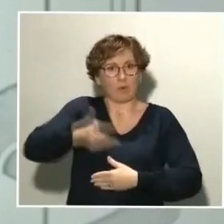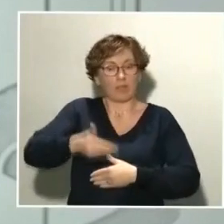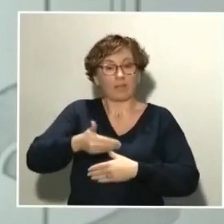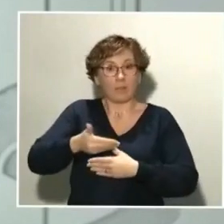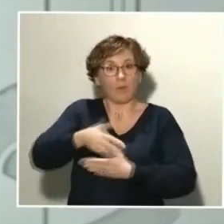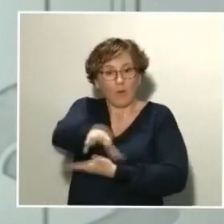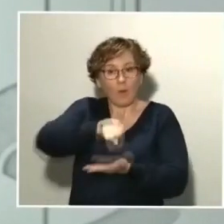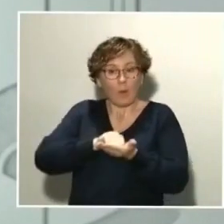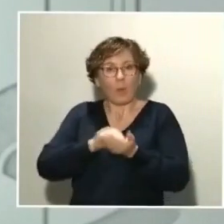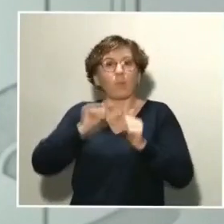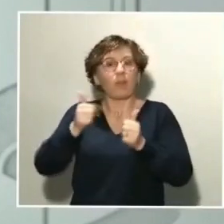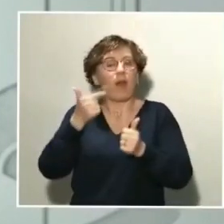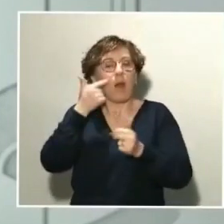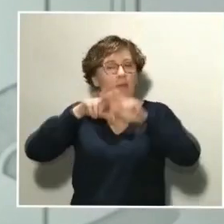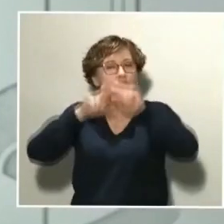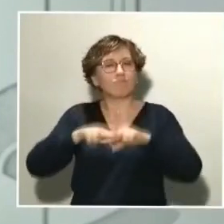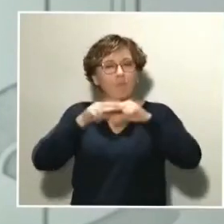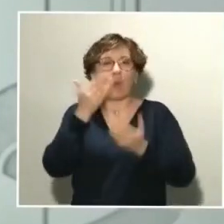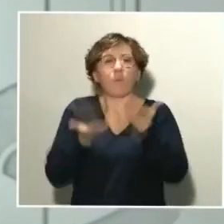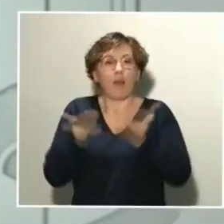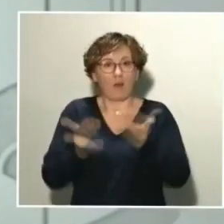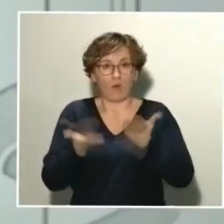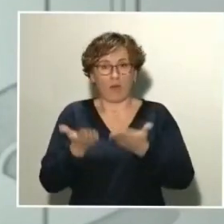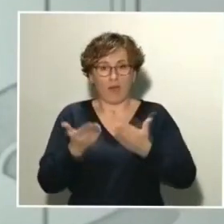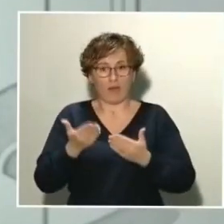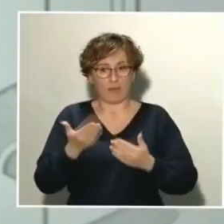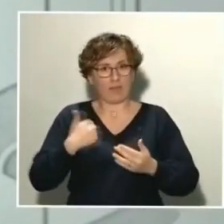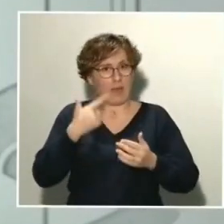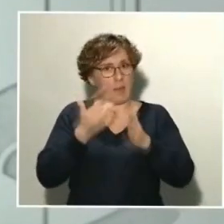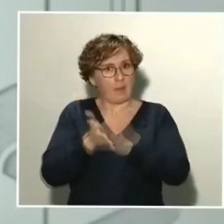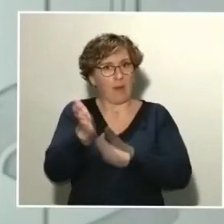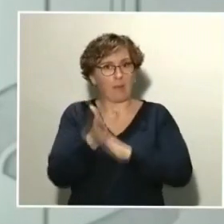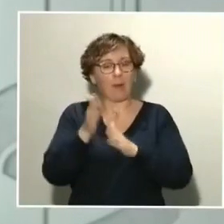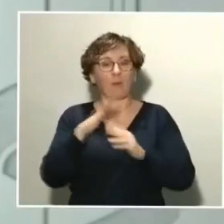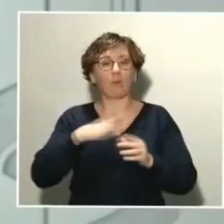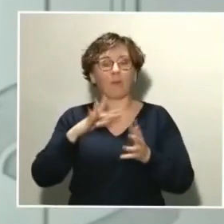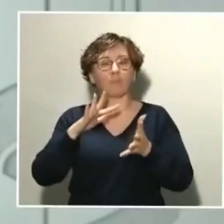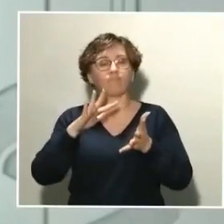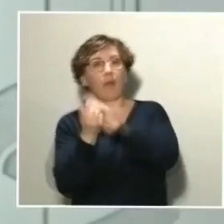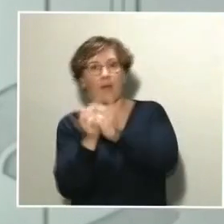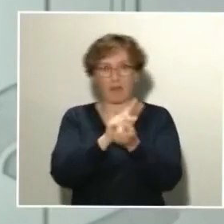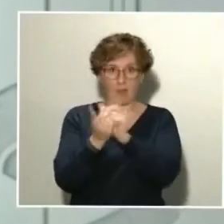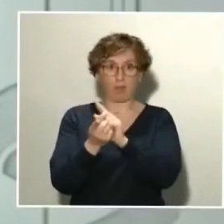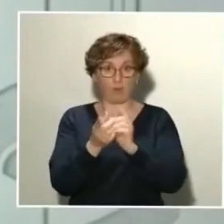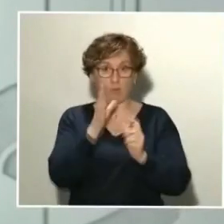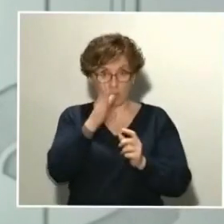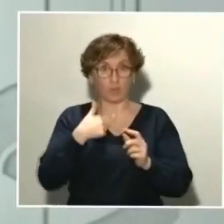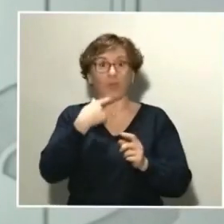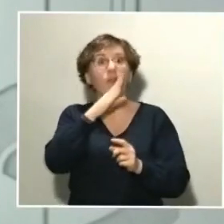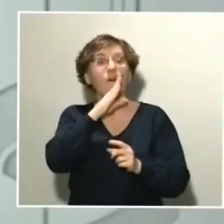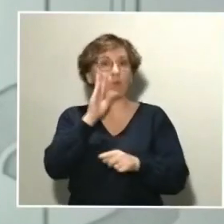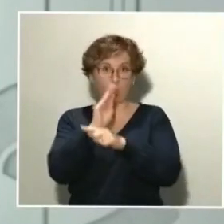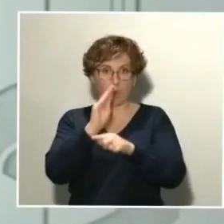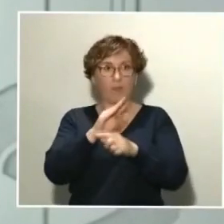empezando a ver alguna posible variación, que hay que tener mucho cuidado con su interpretación, como decía, pero podremos valorar en los próximos días.